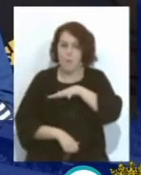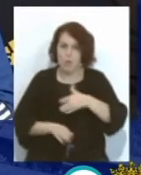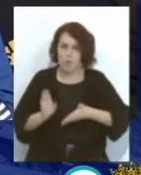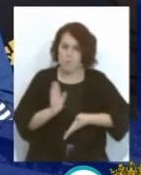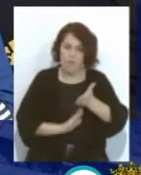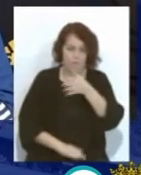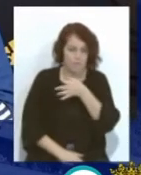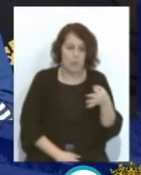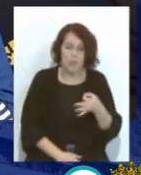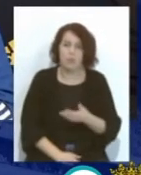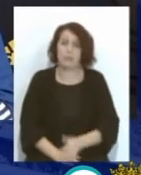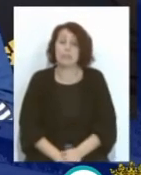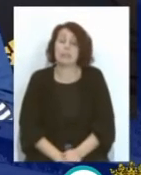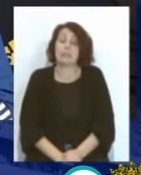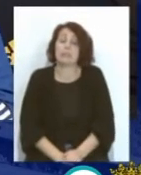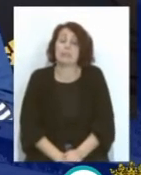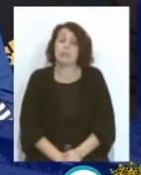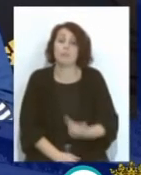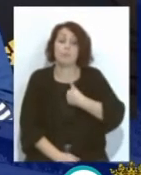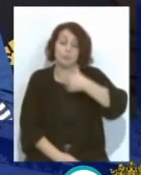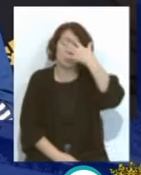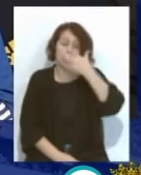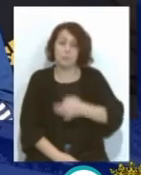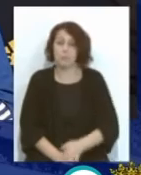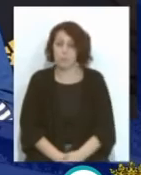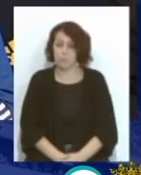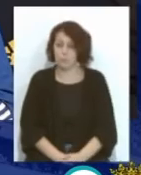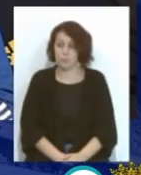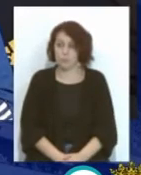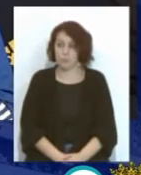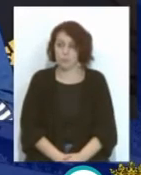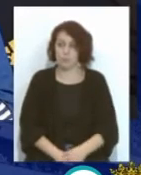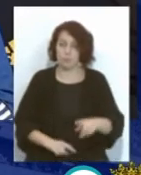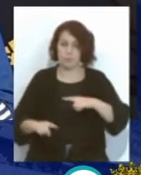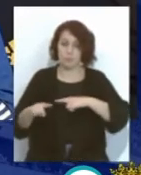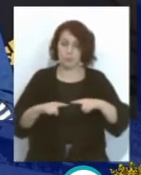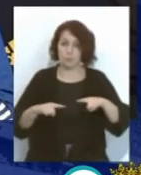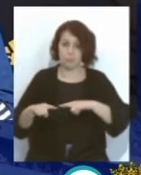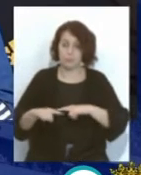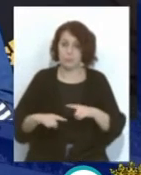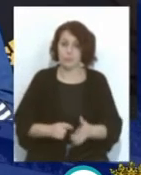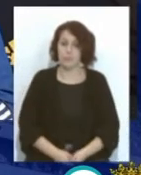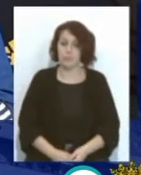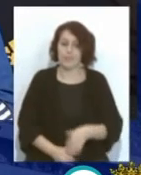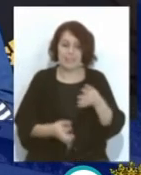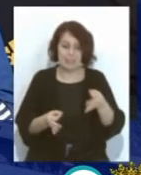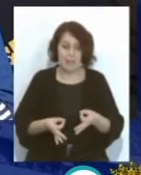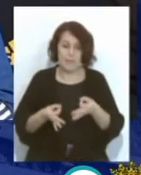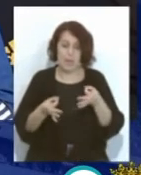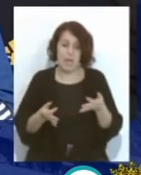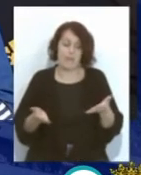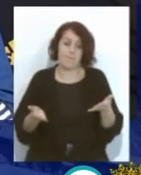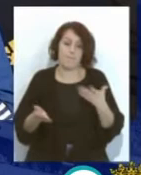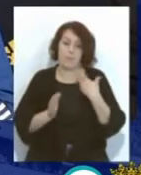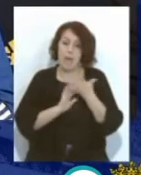Y bueno Y Sobre todo eso Bueno Creo que El entrenador Siempre que Pues que